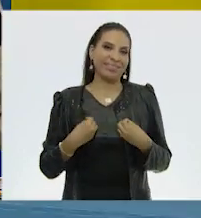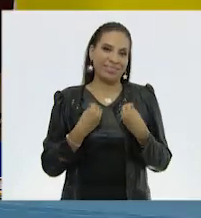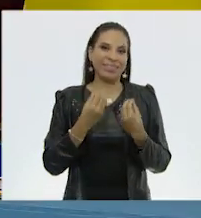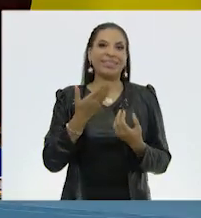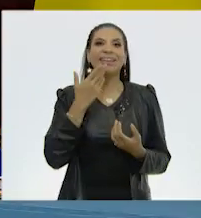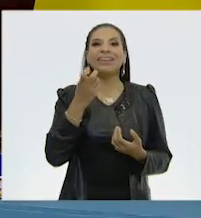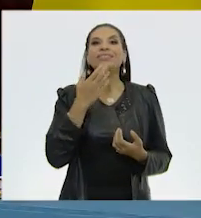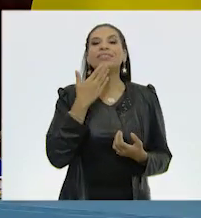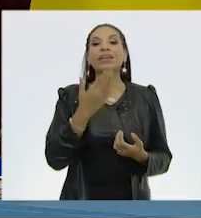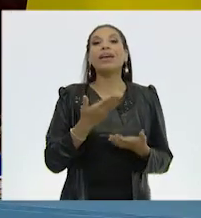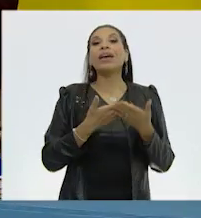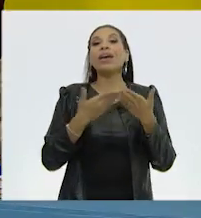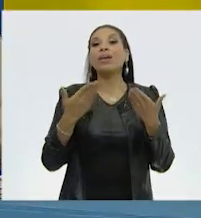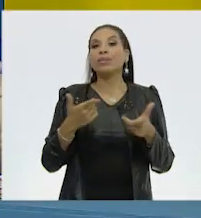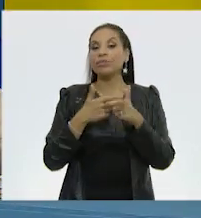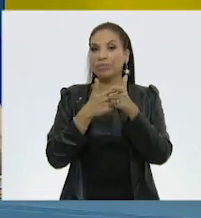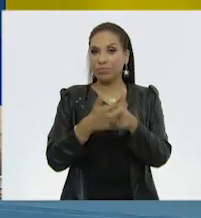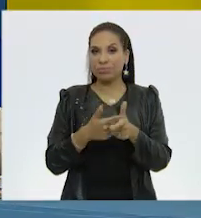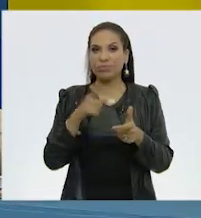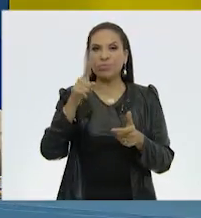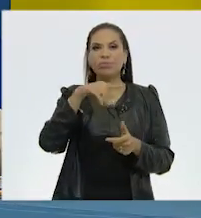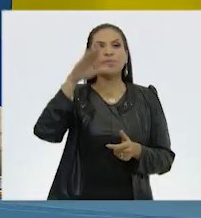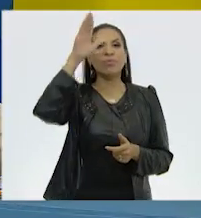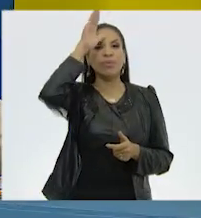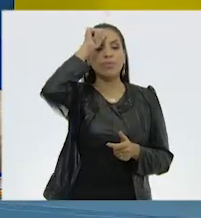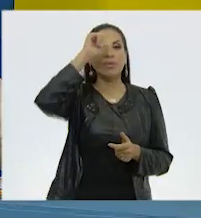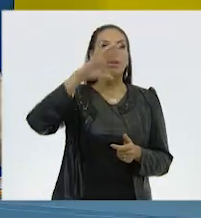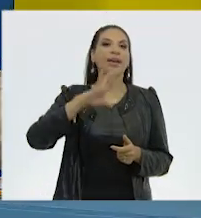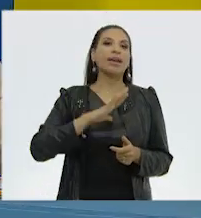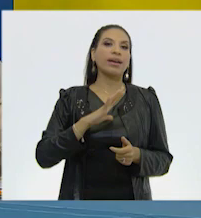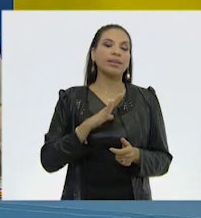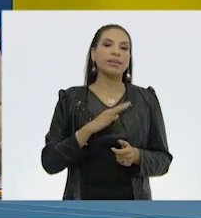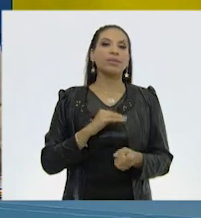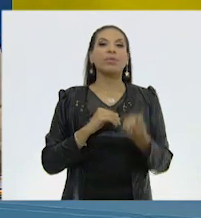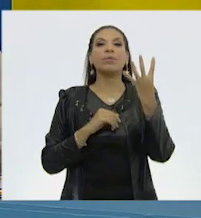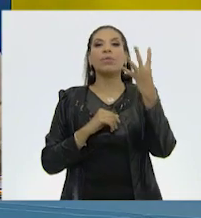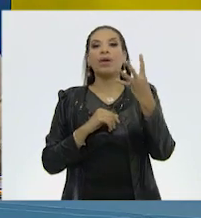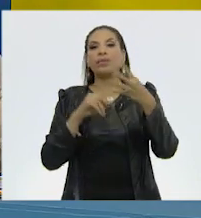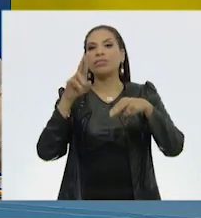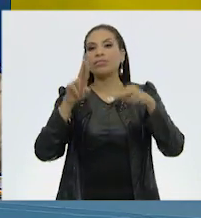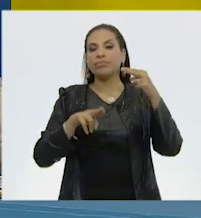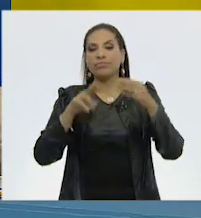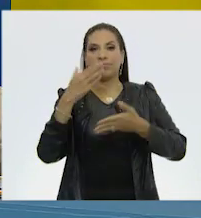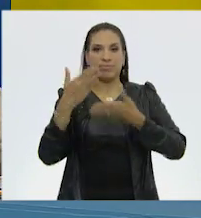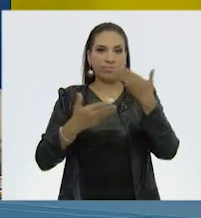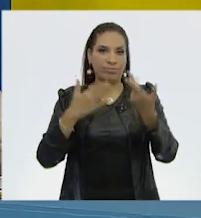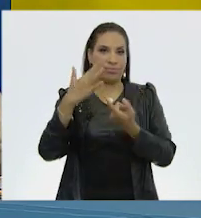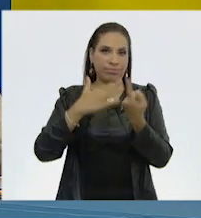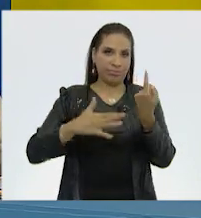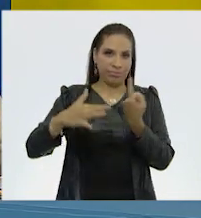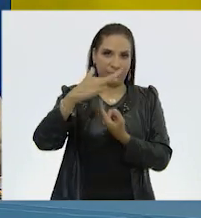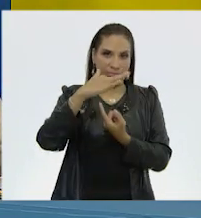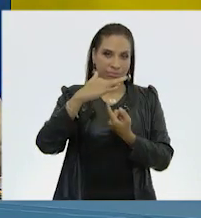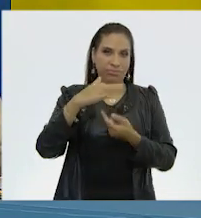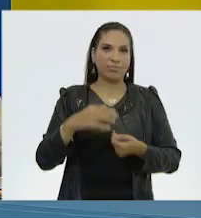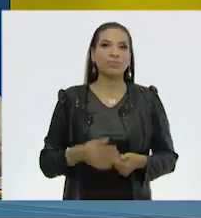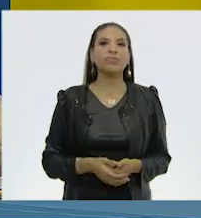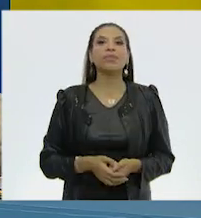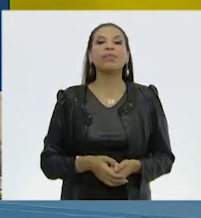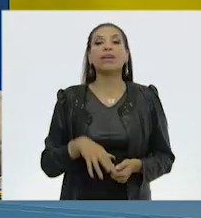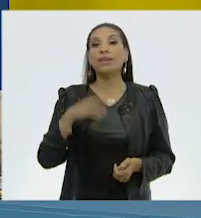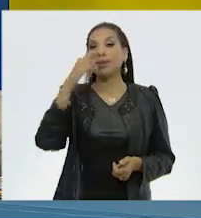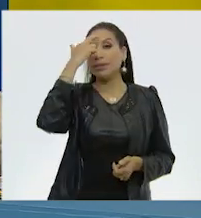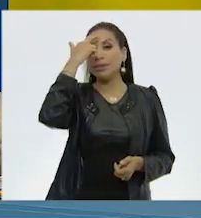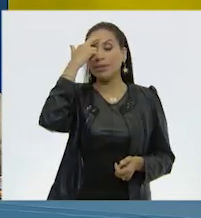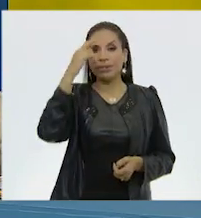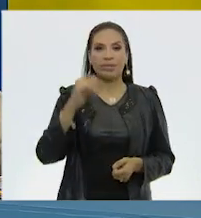Correctísimo, correctísimo. Ahora, continuemos. Acuérdense que existen cuatro categorías de servicios ambientales. ¿Sí